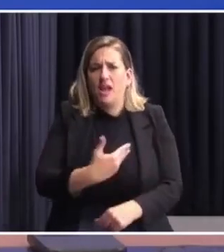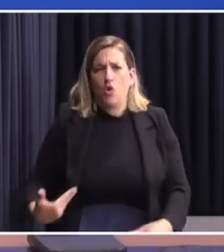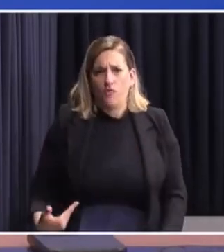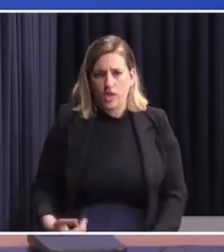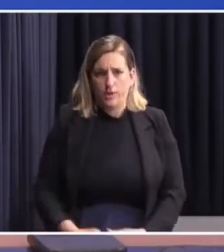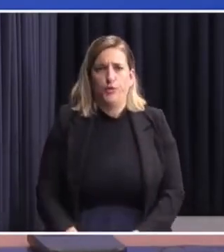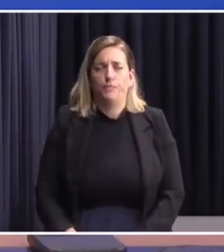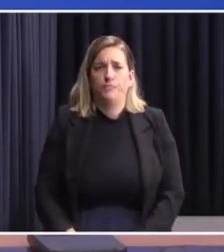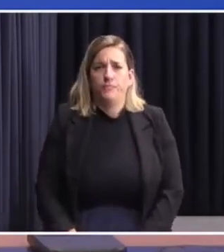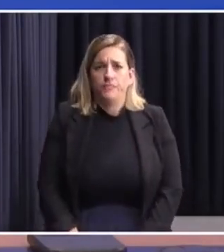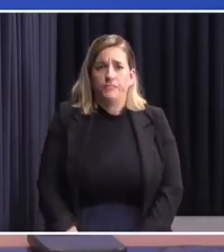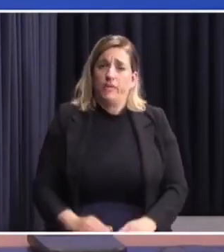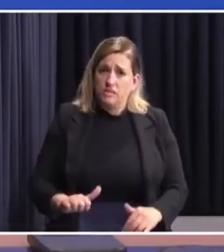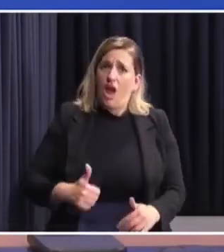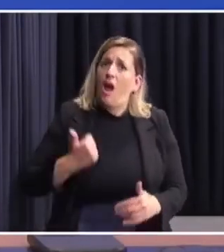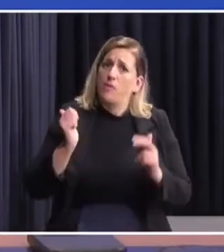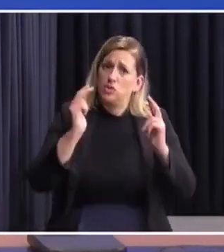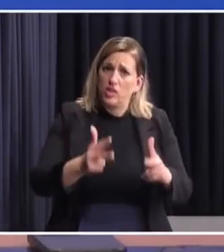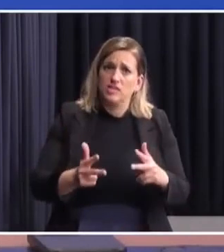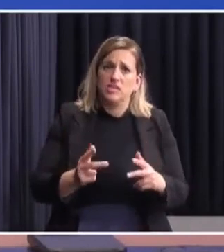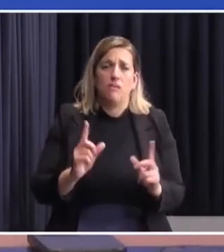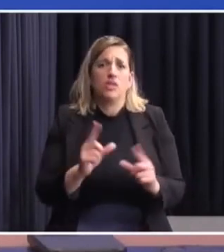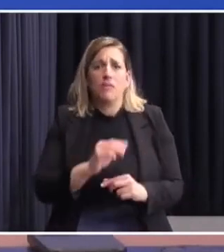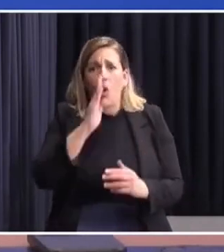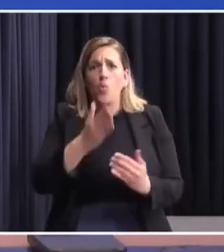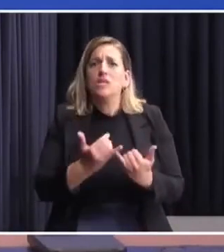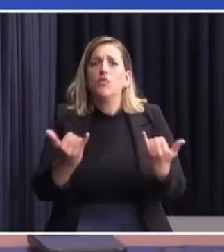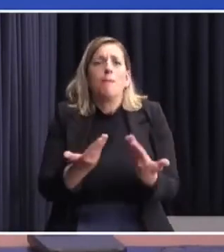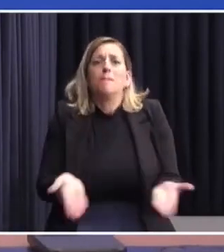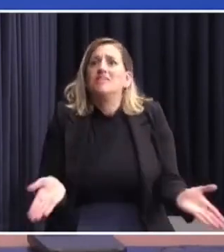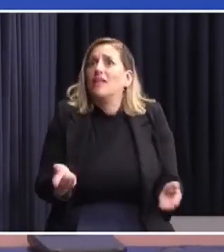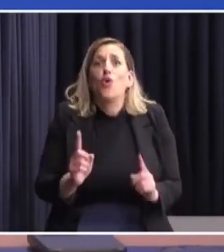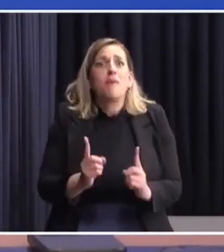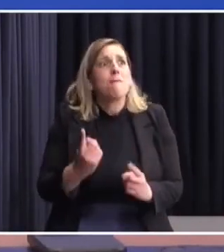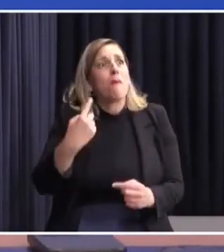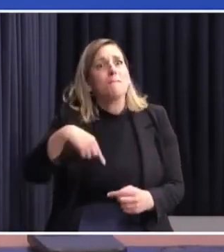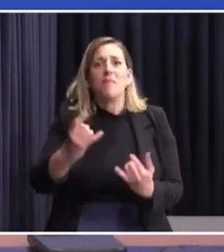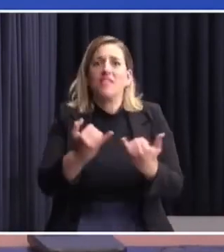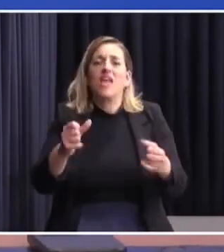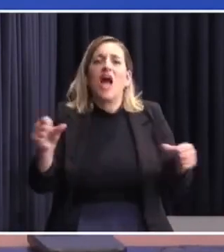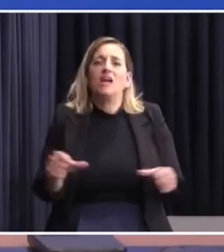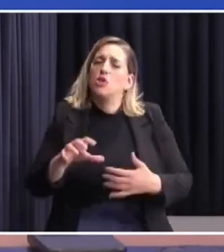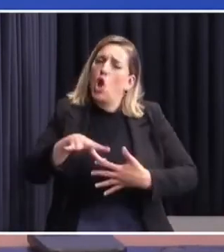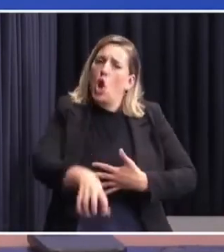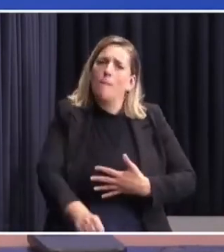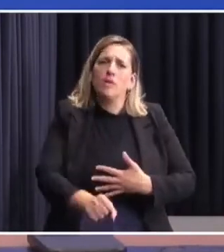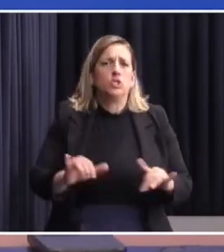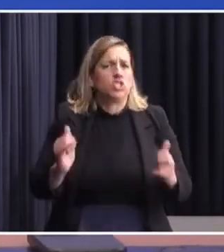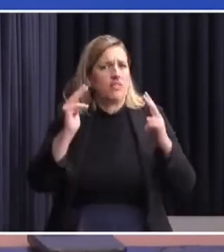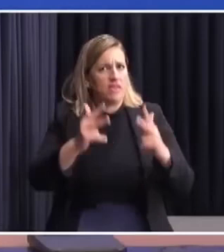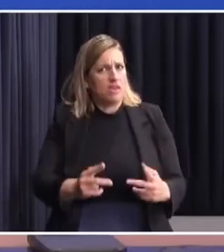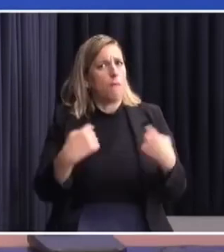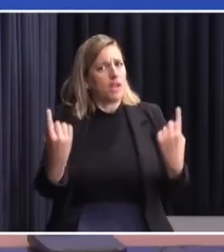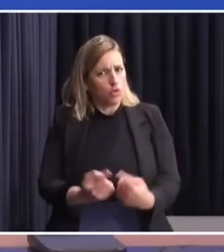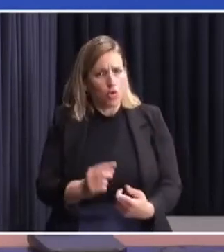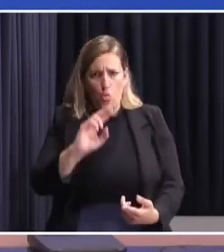de gobierno. Que dicho sea paso, vamos a terminar el último día como el primero, tratando de hacer las cosas que comprometimos a todos los